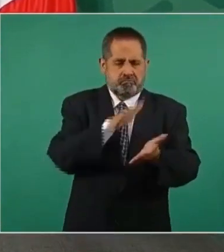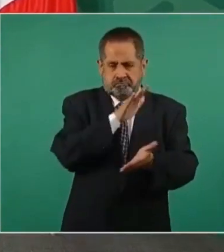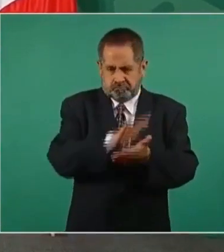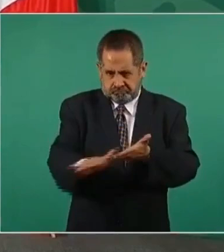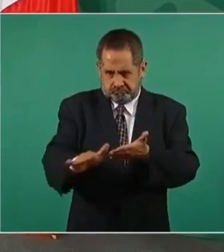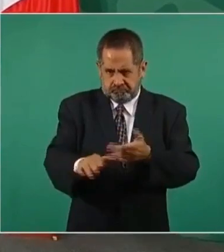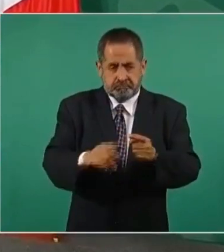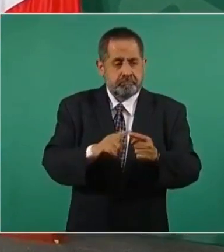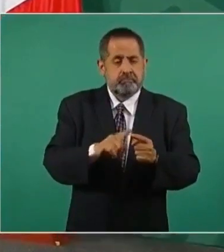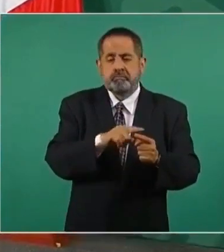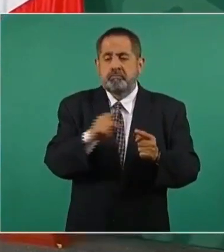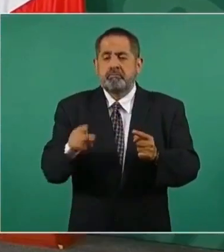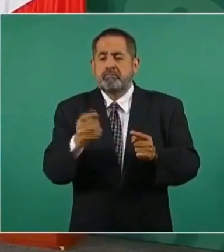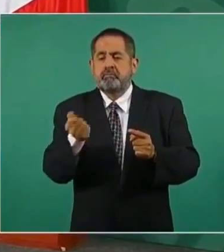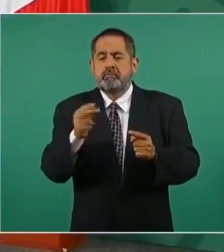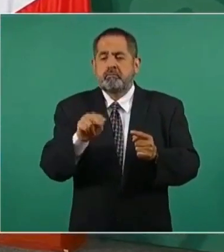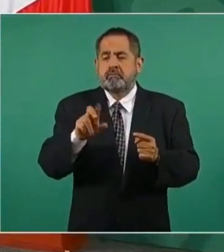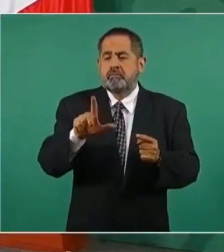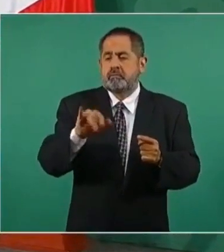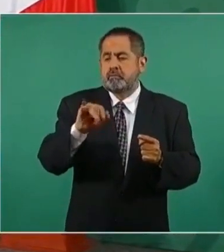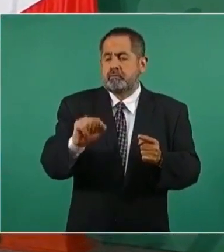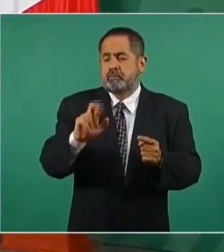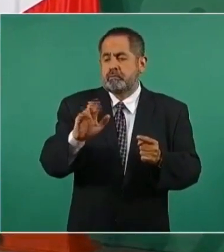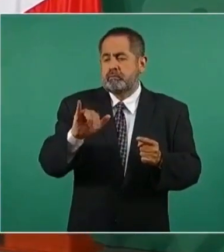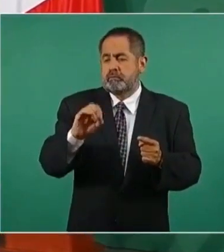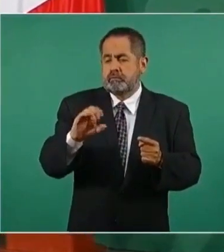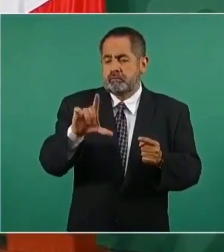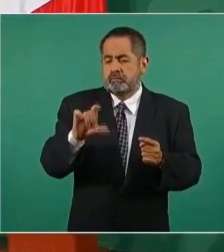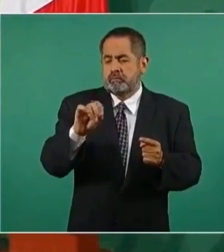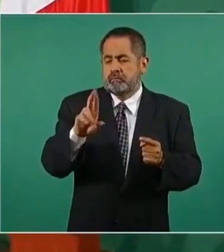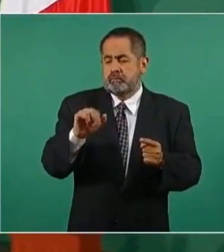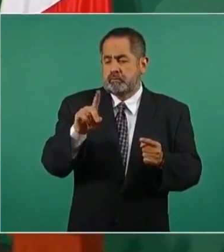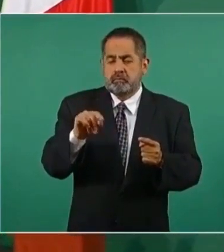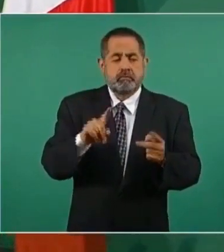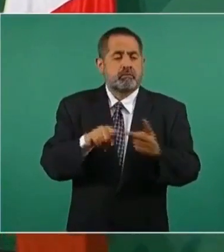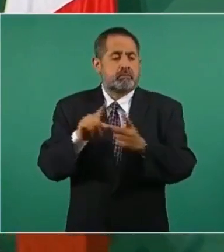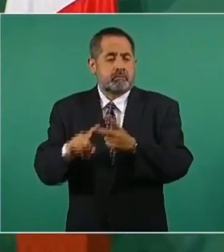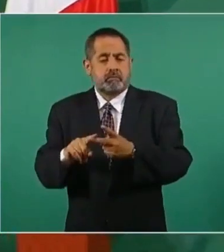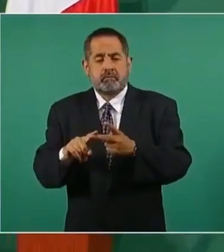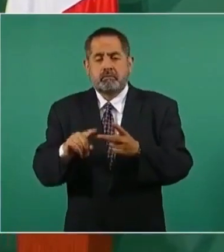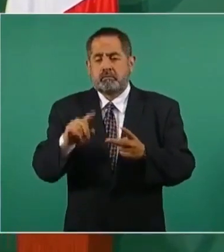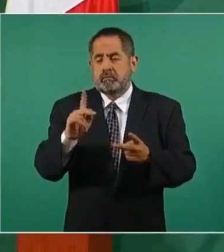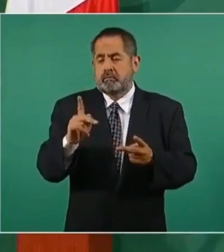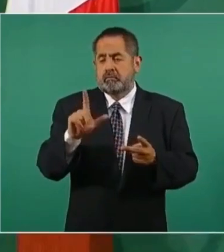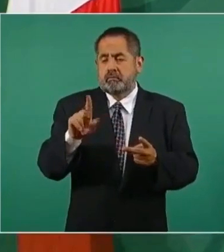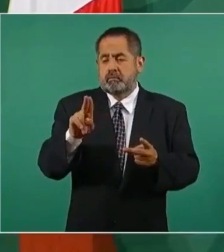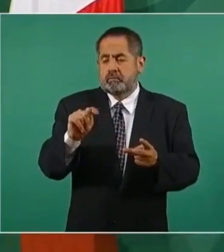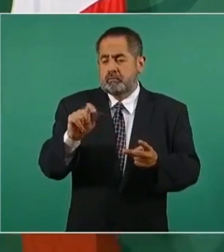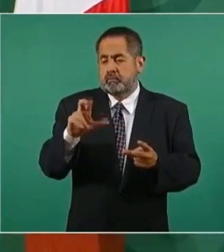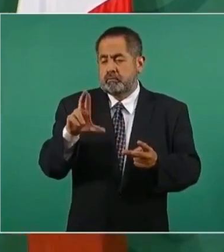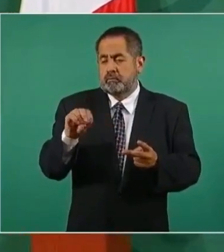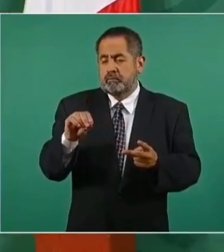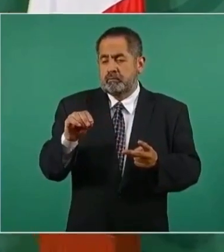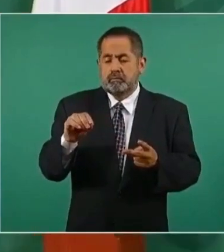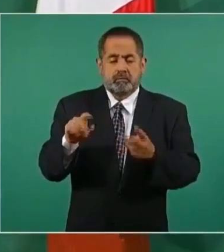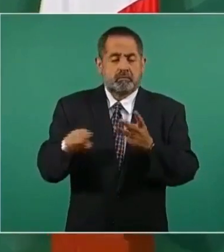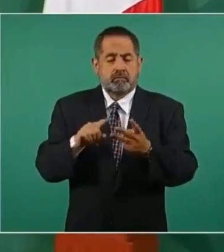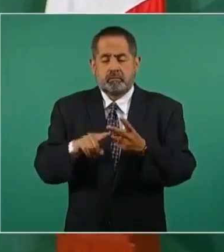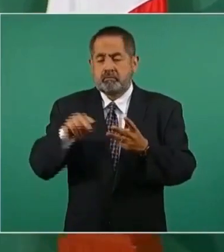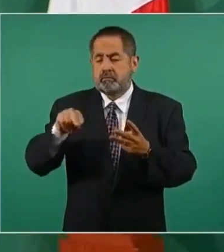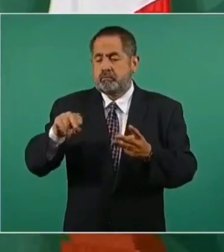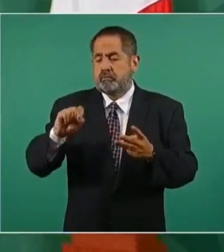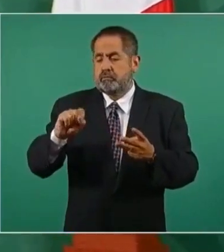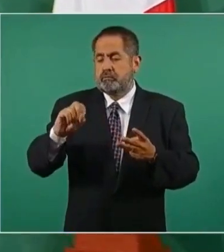en San Luis Río Colorado, en Plutarco, Elías Calles, Sonohita,